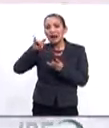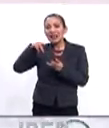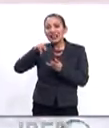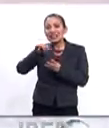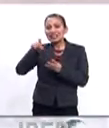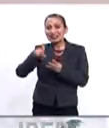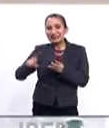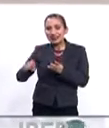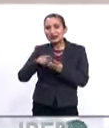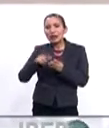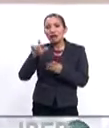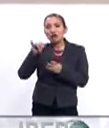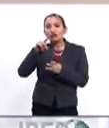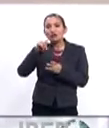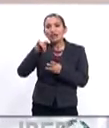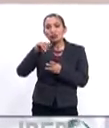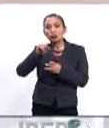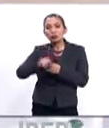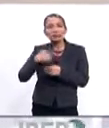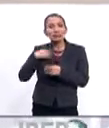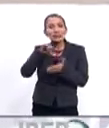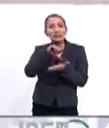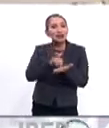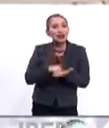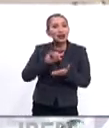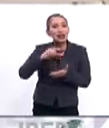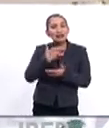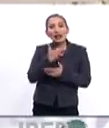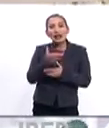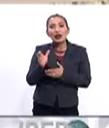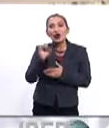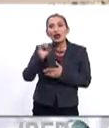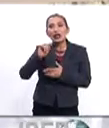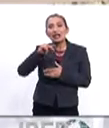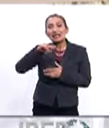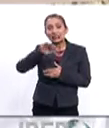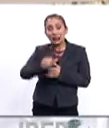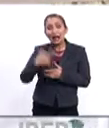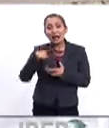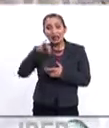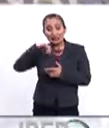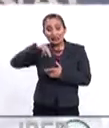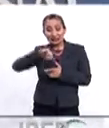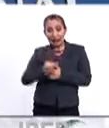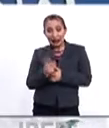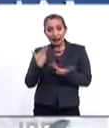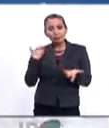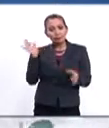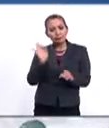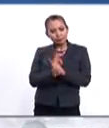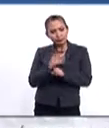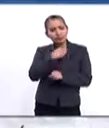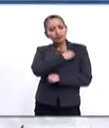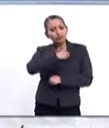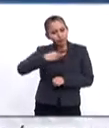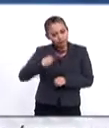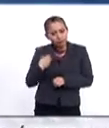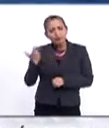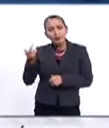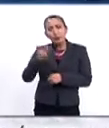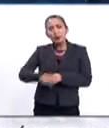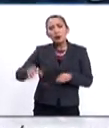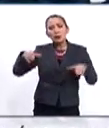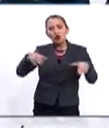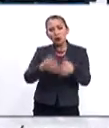Parque Zeta, Los Santos y el Centro de Agricultura Orgánica, el INAH refuerza su compromiso con la